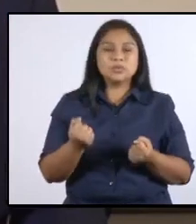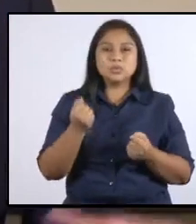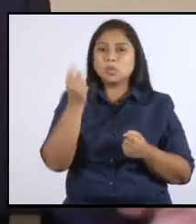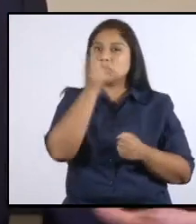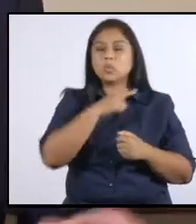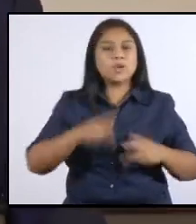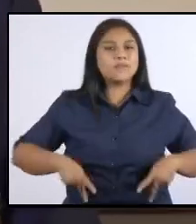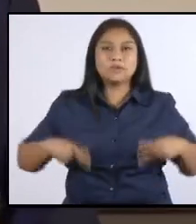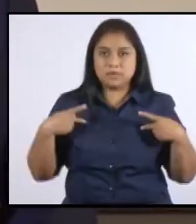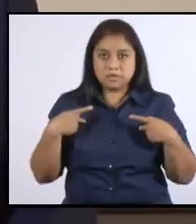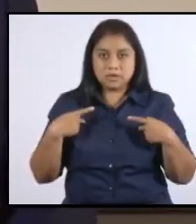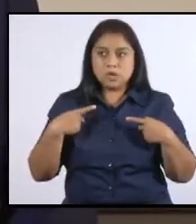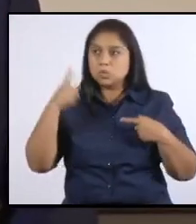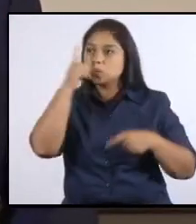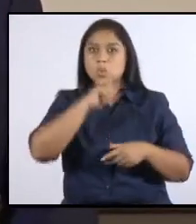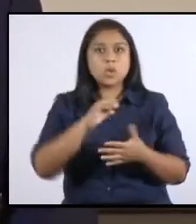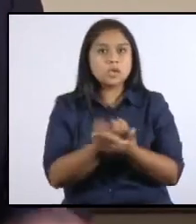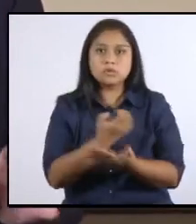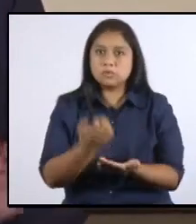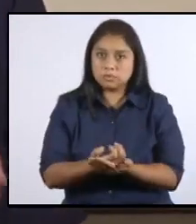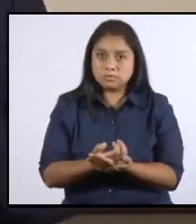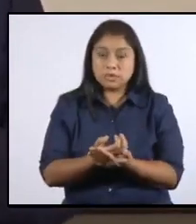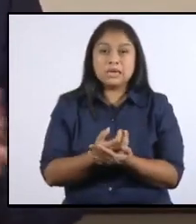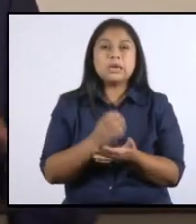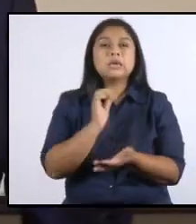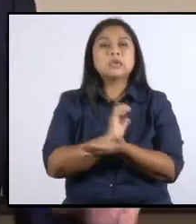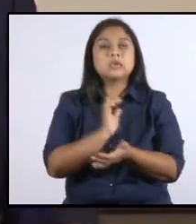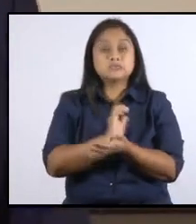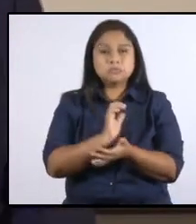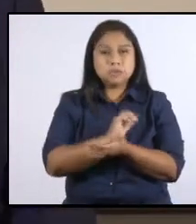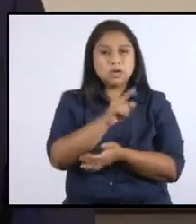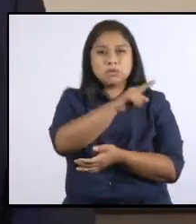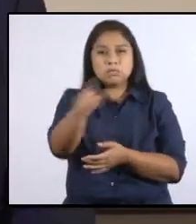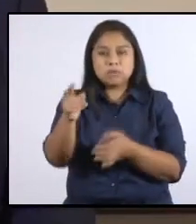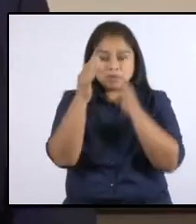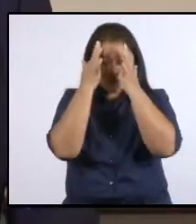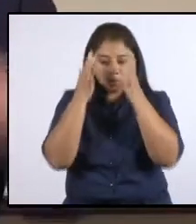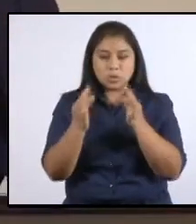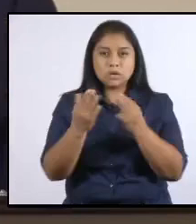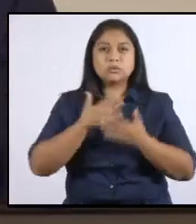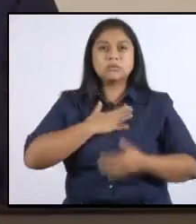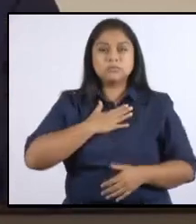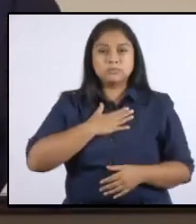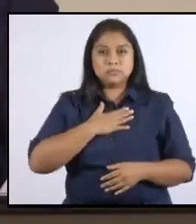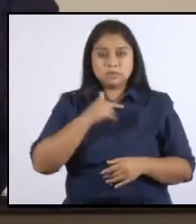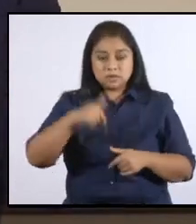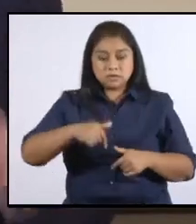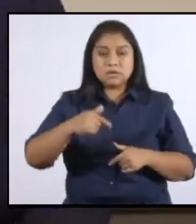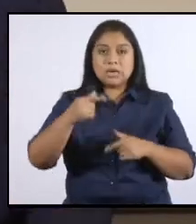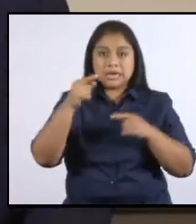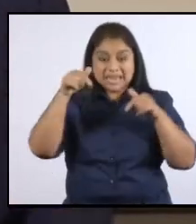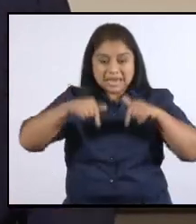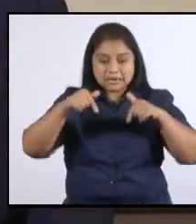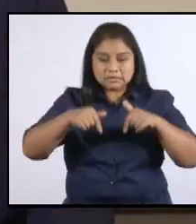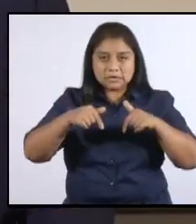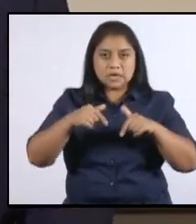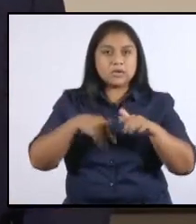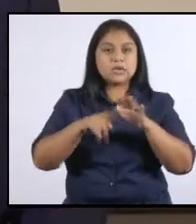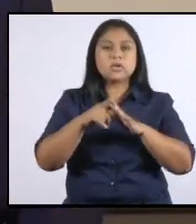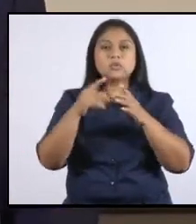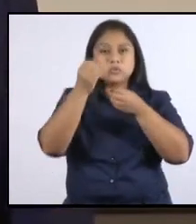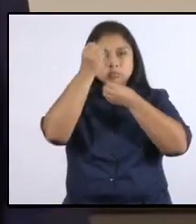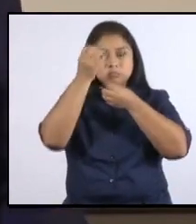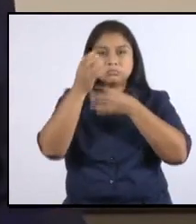no es posible la economía. Y espero que todos estén de acuerdo conmigo y que esta es una medida de